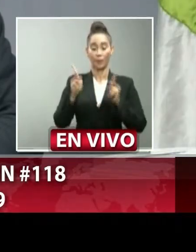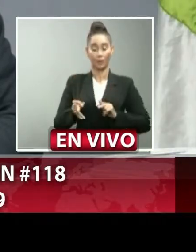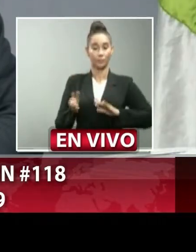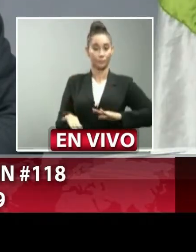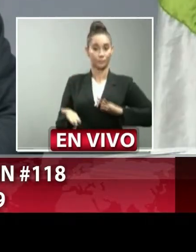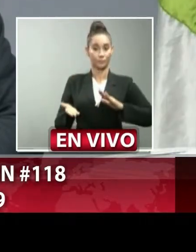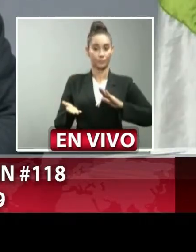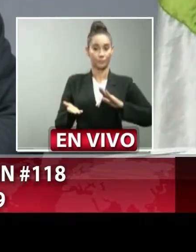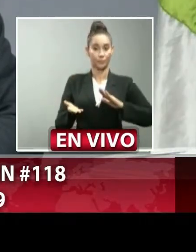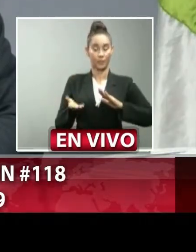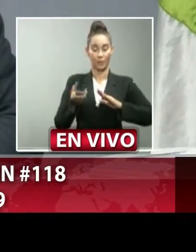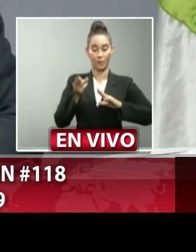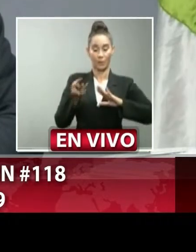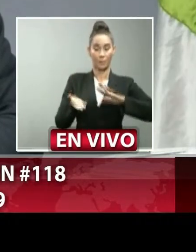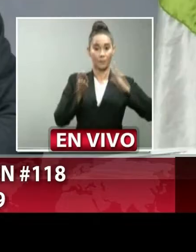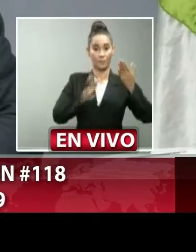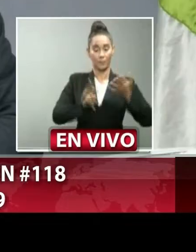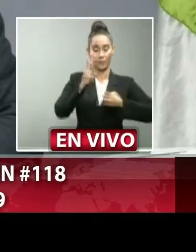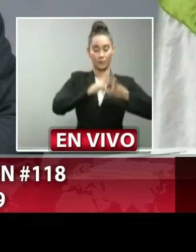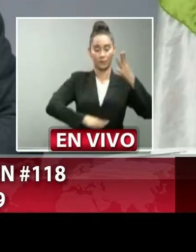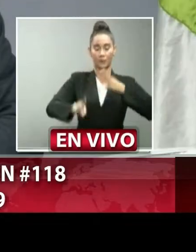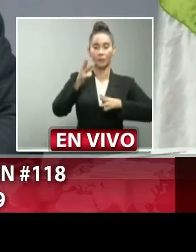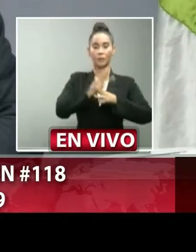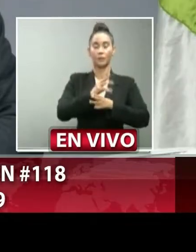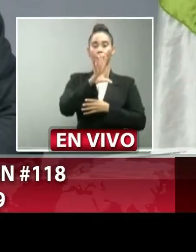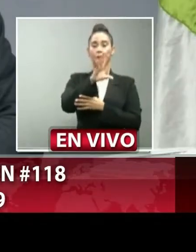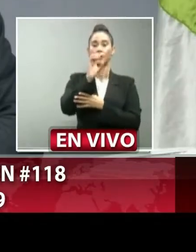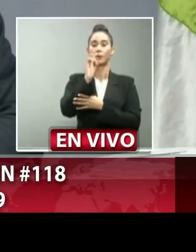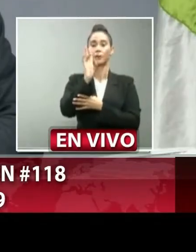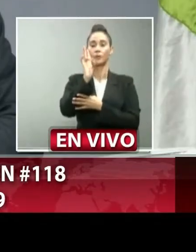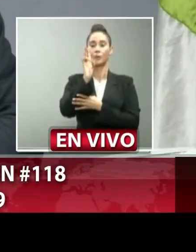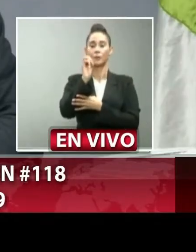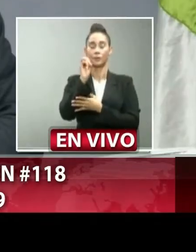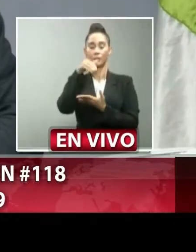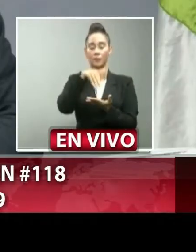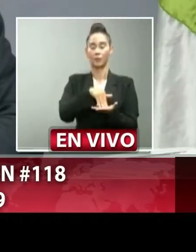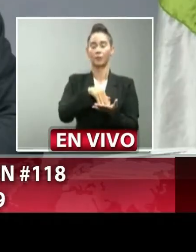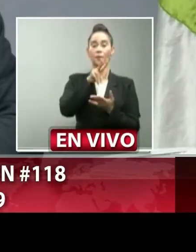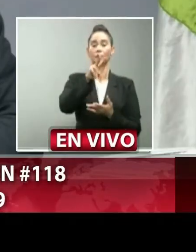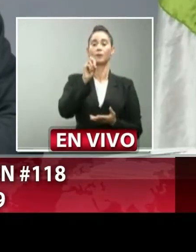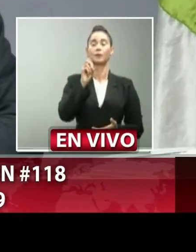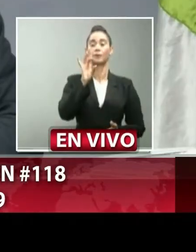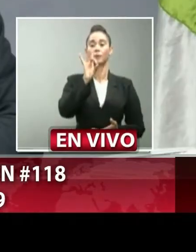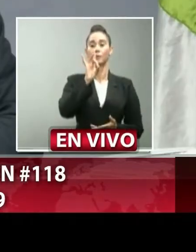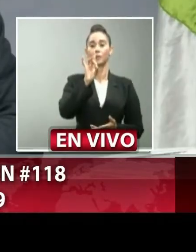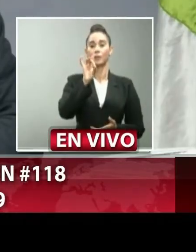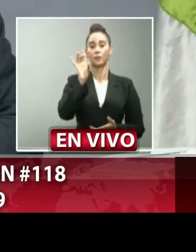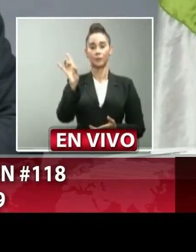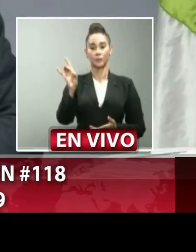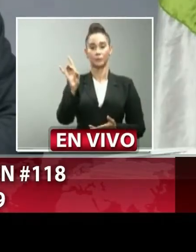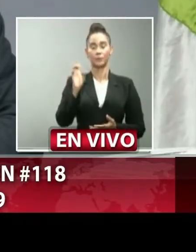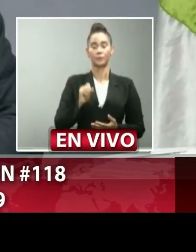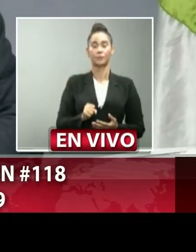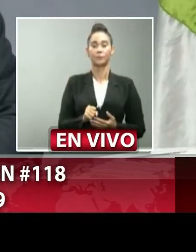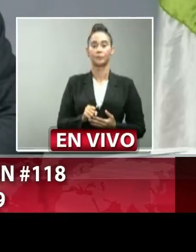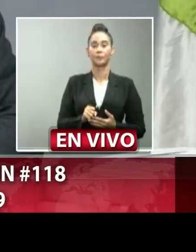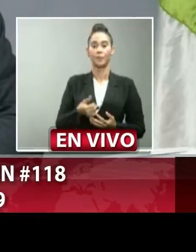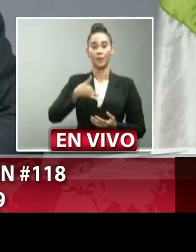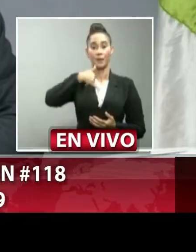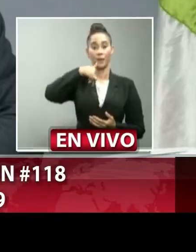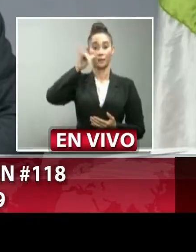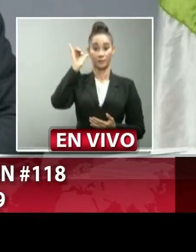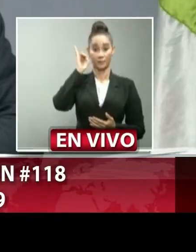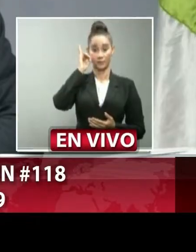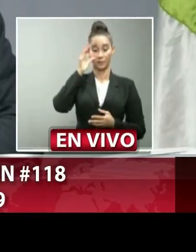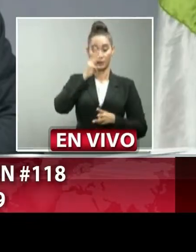defunciones globales 770.288 y en el día